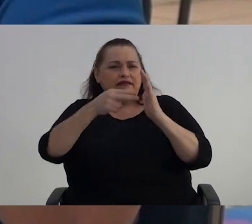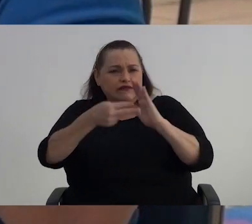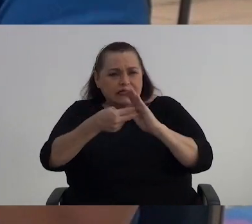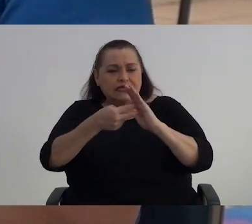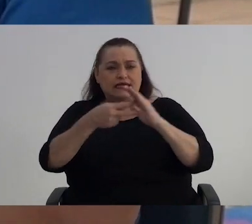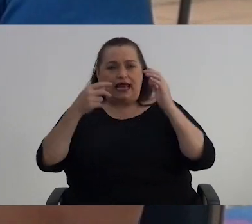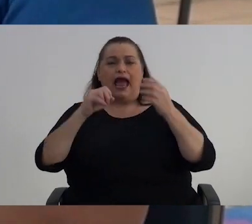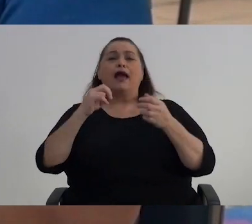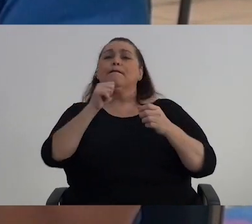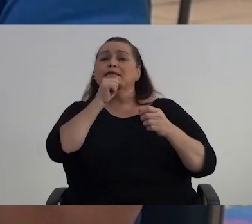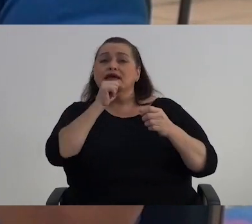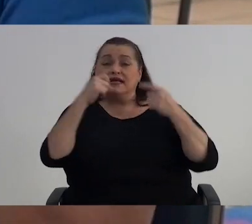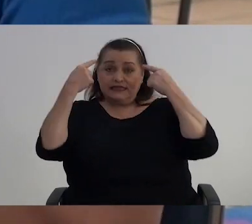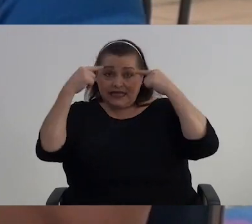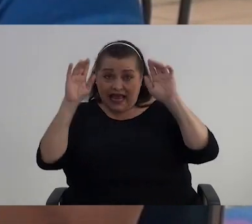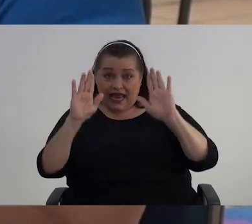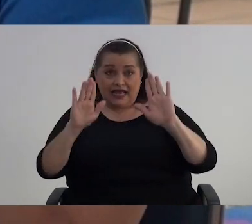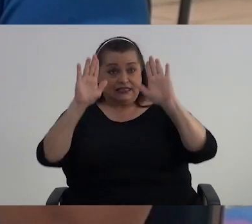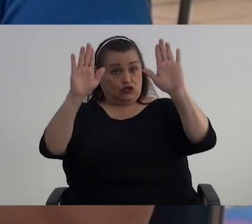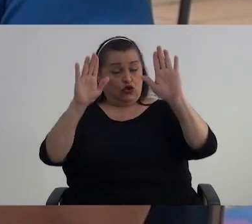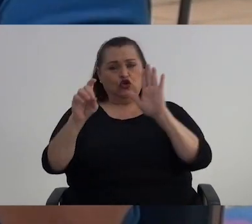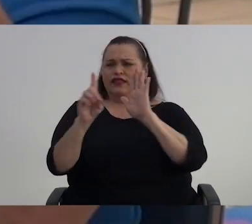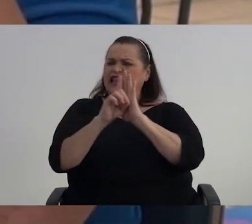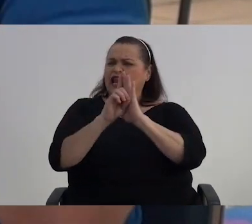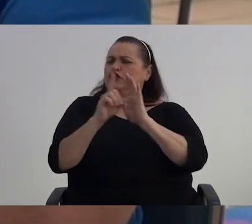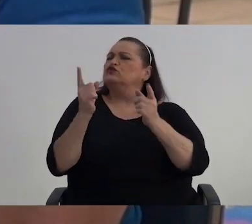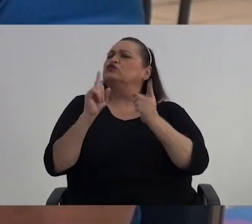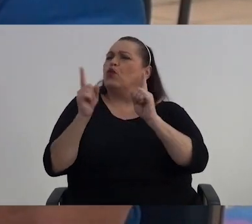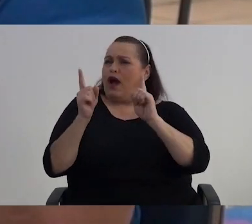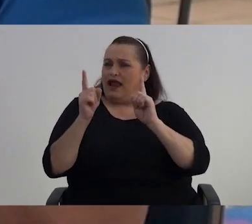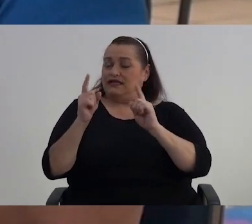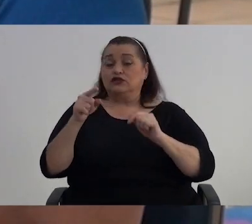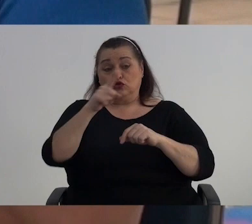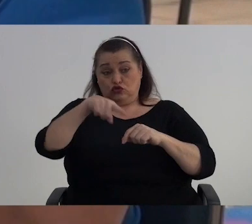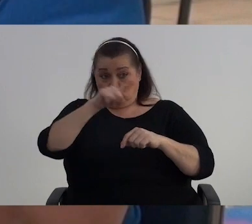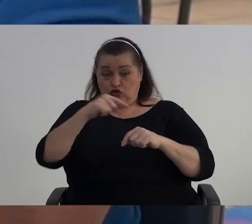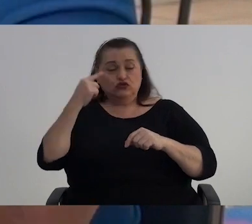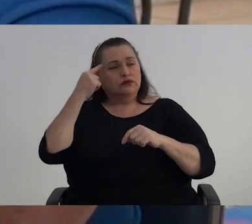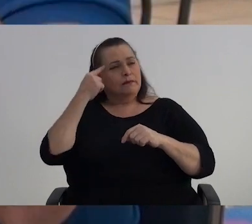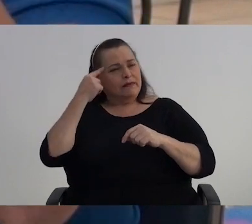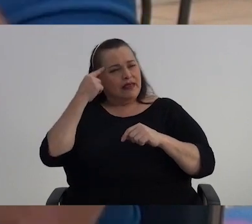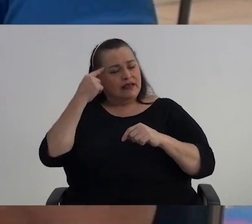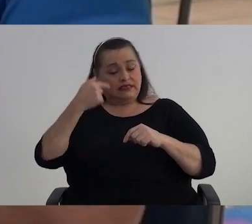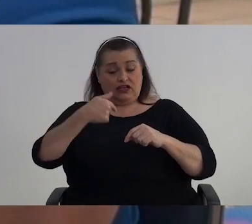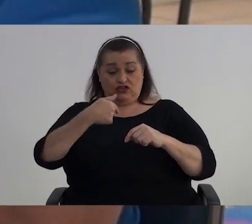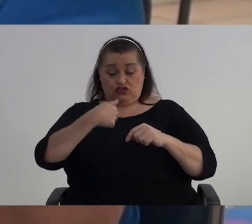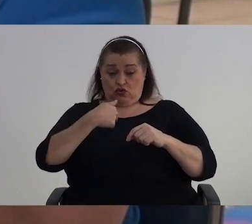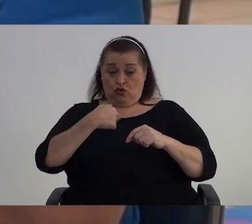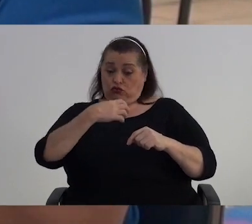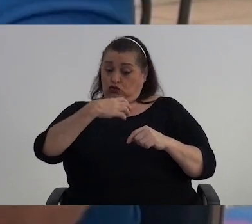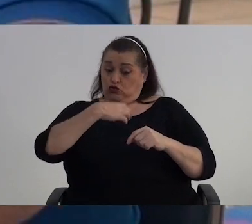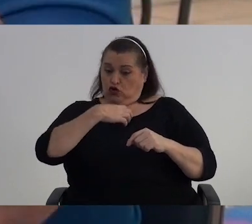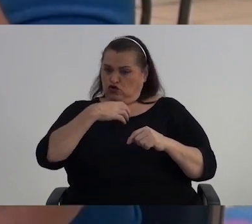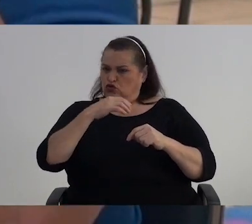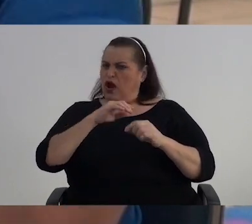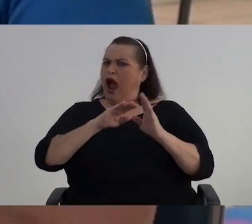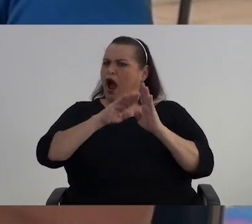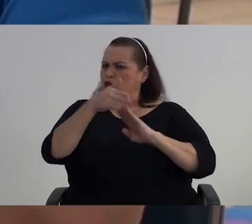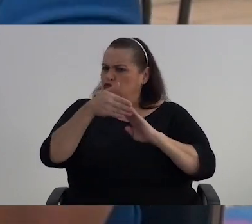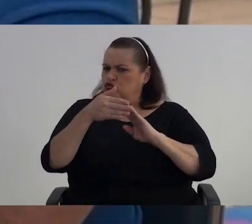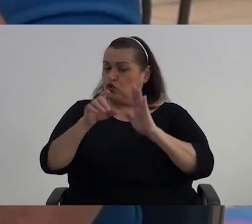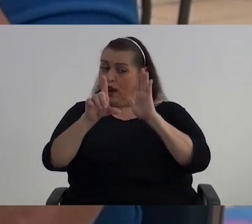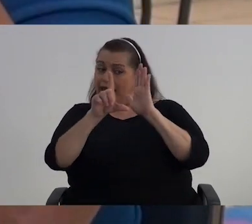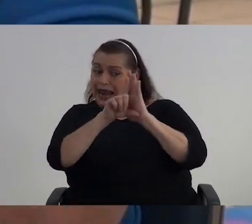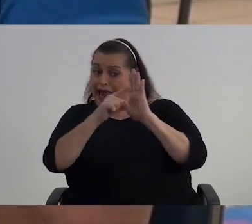envejecimiento Exitoso Y cuáles son los derechos De esta población Porque quizás Tomando conciencia De que si yo Abuso patrimonialmente Hay una